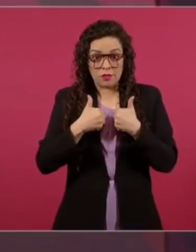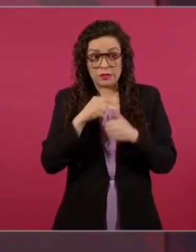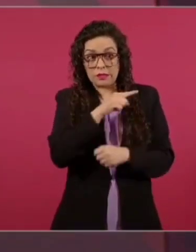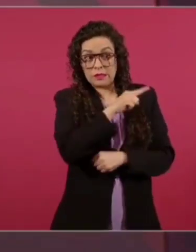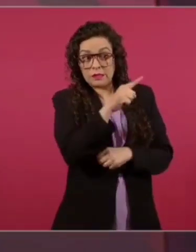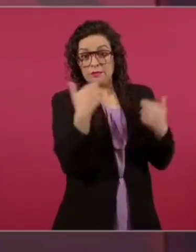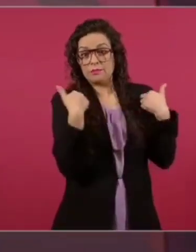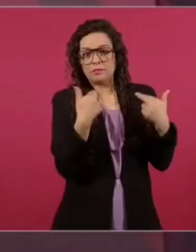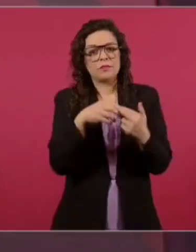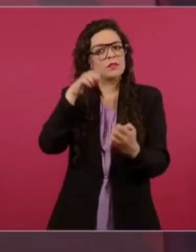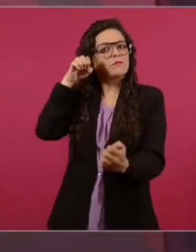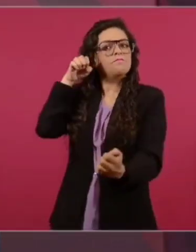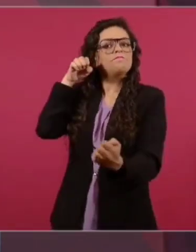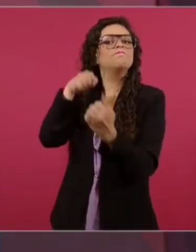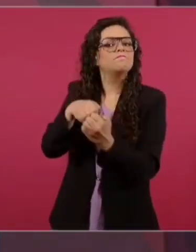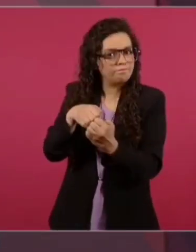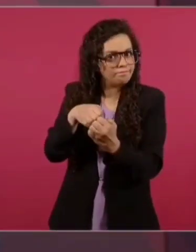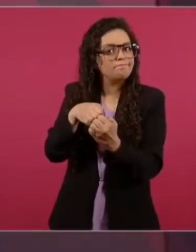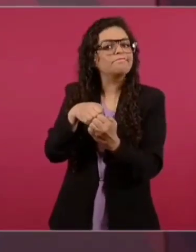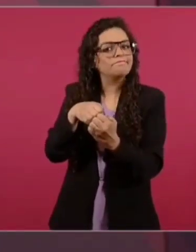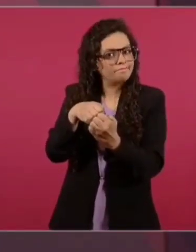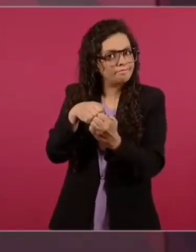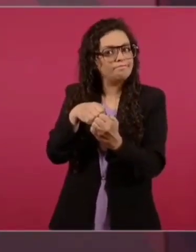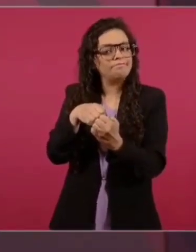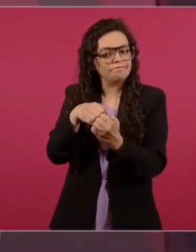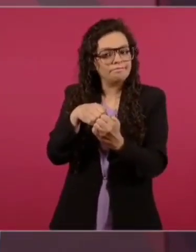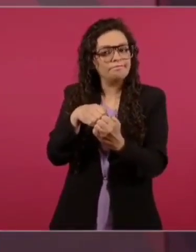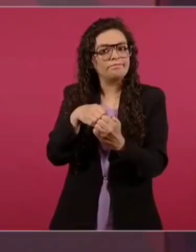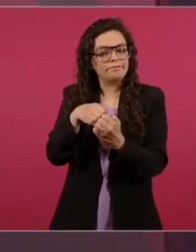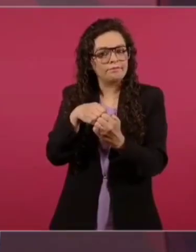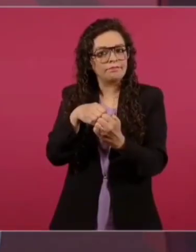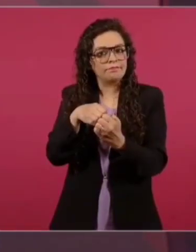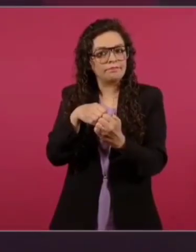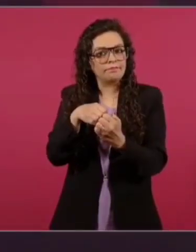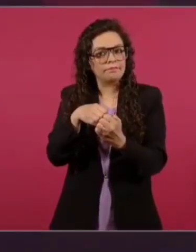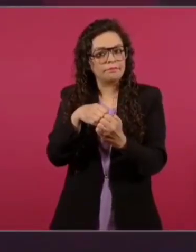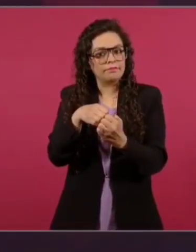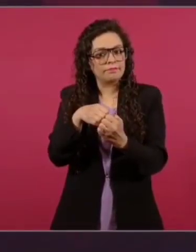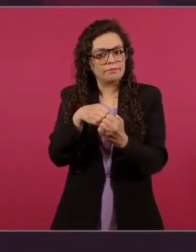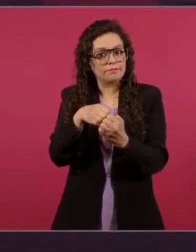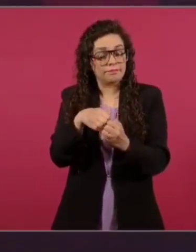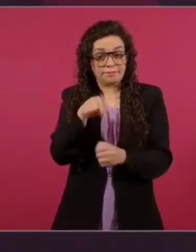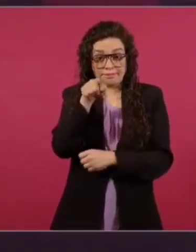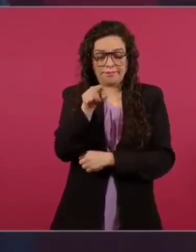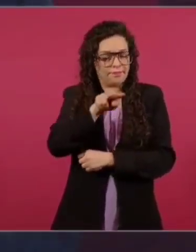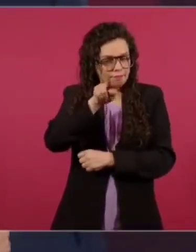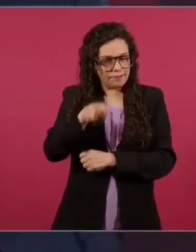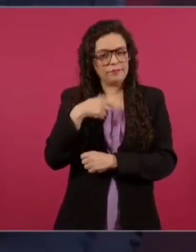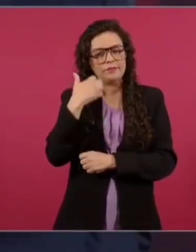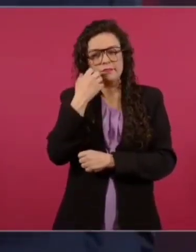Pero quiero que sepan que ahí en la Escuela de Derecho y en el Instituto